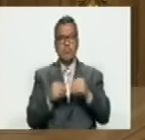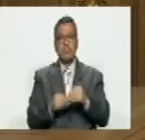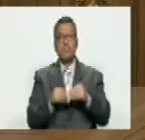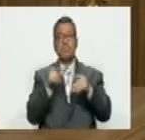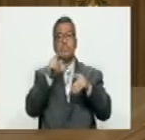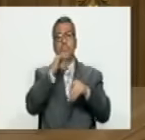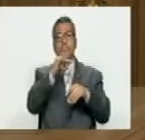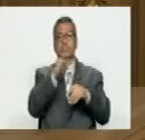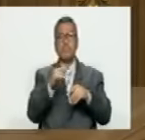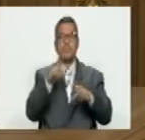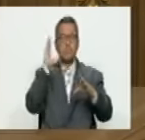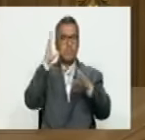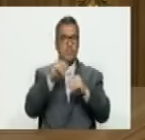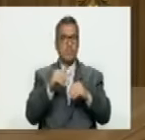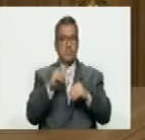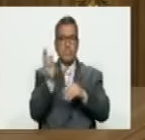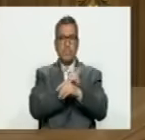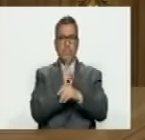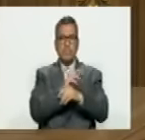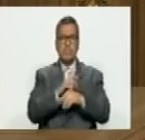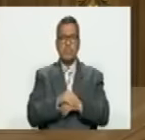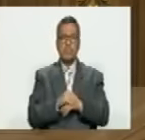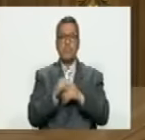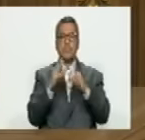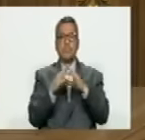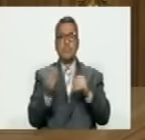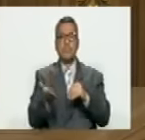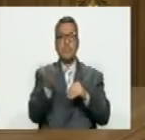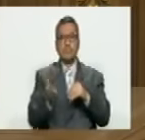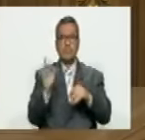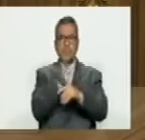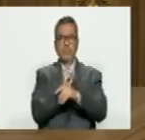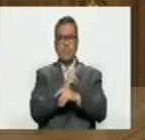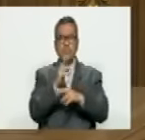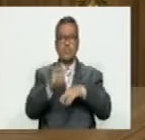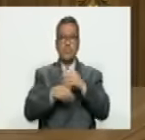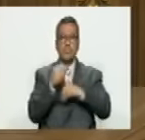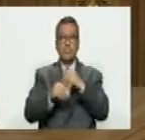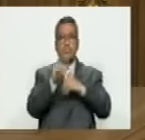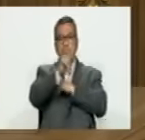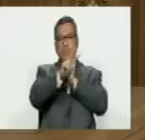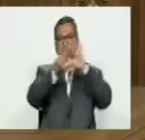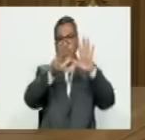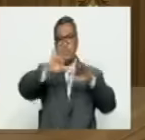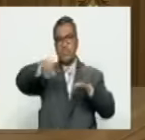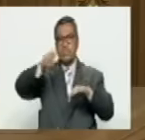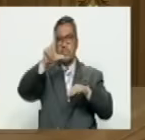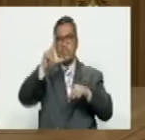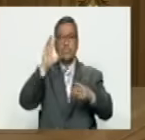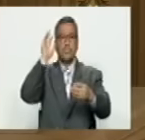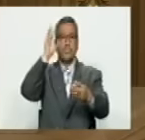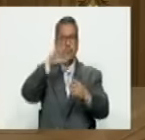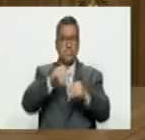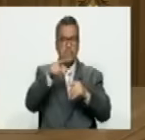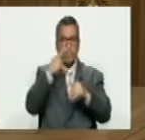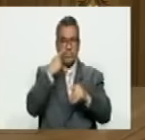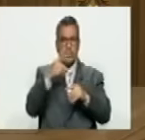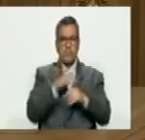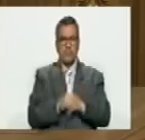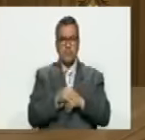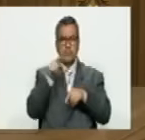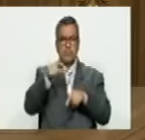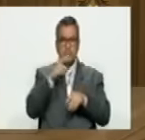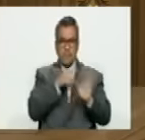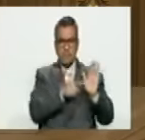información y nos va el resultado rápido la importancia es que sea rápido y así lo hicieron el 28 de julio el resultado que ustedes vieron antes ahora